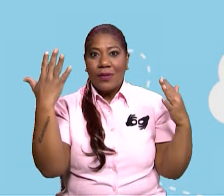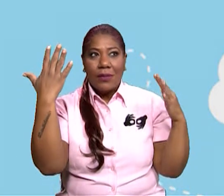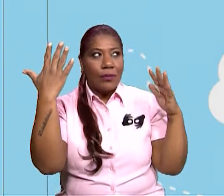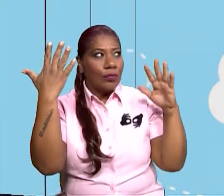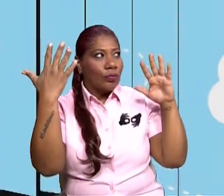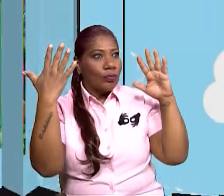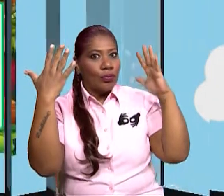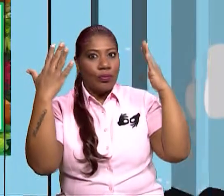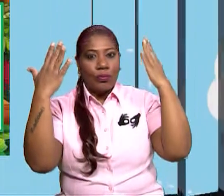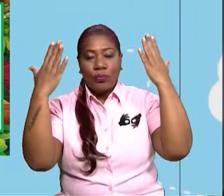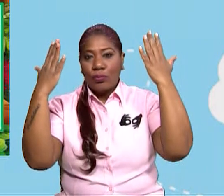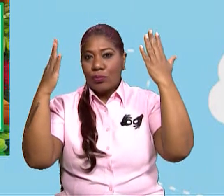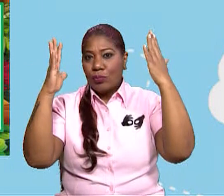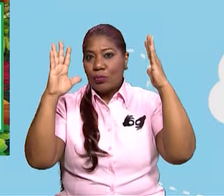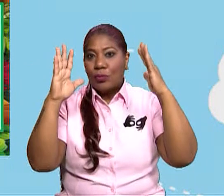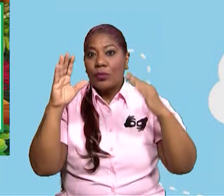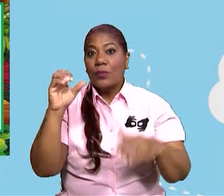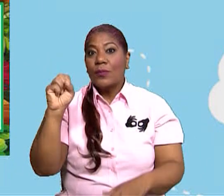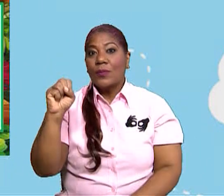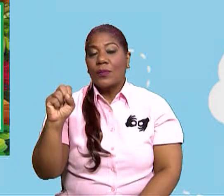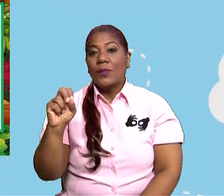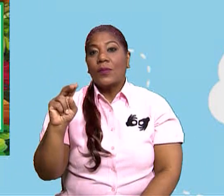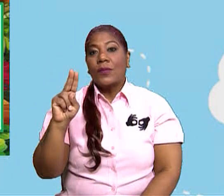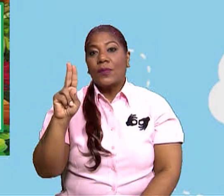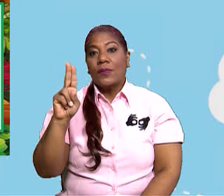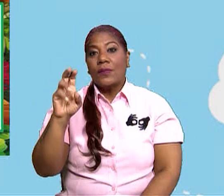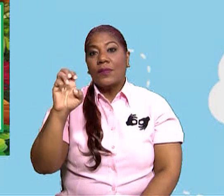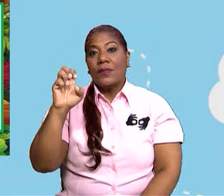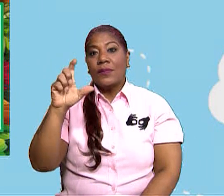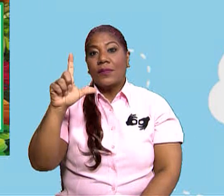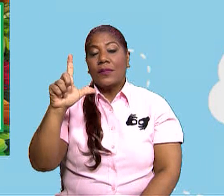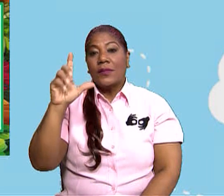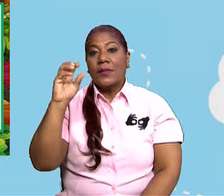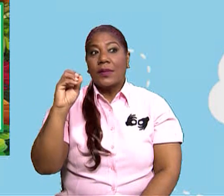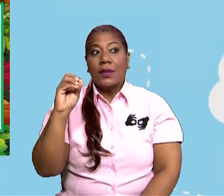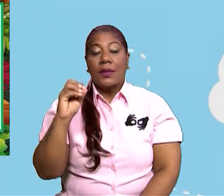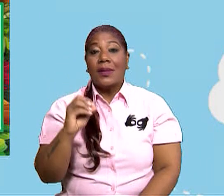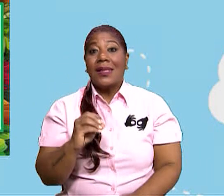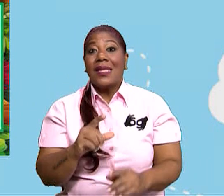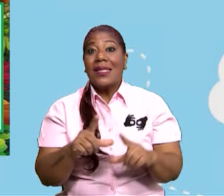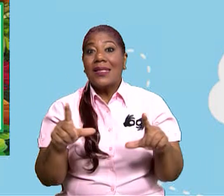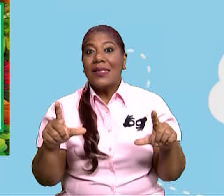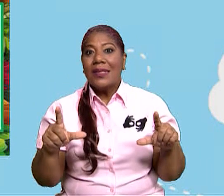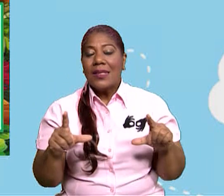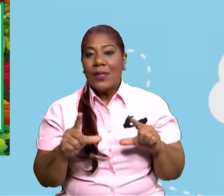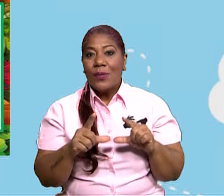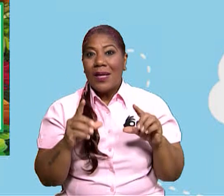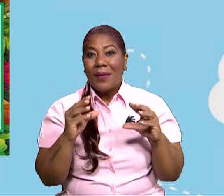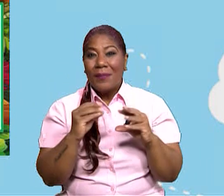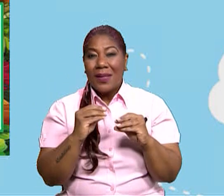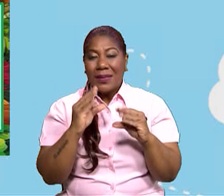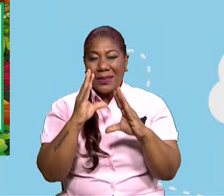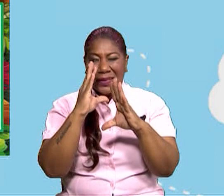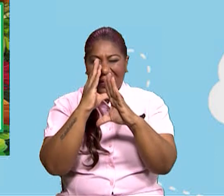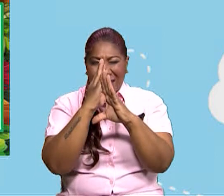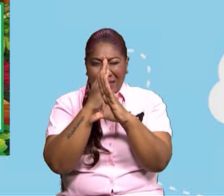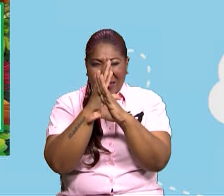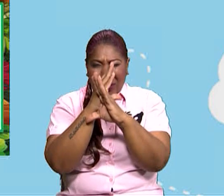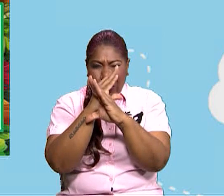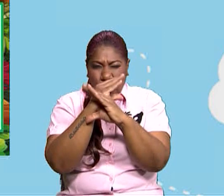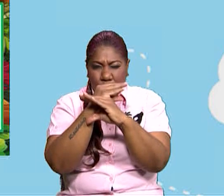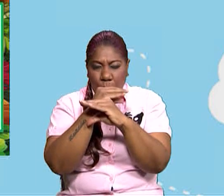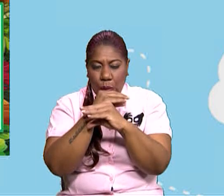a ver qué es el suelo del bosque. Es el lugar más oscuro, donde todo lo que cae de las capas